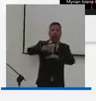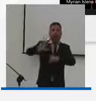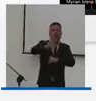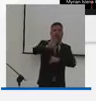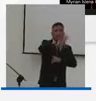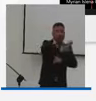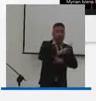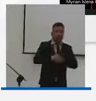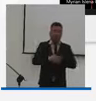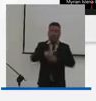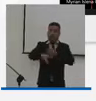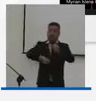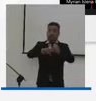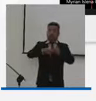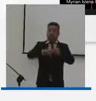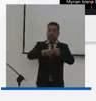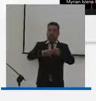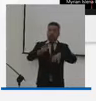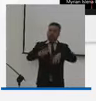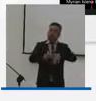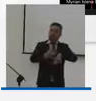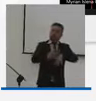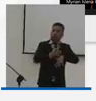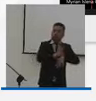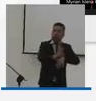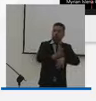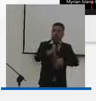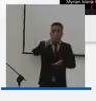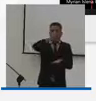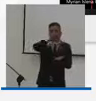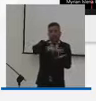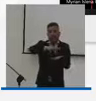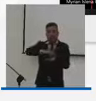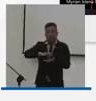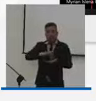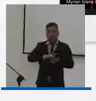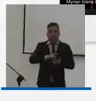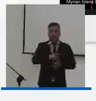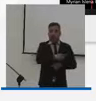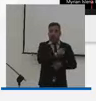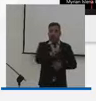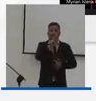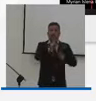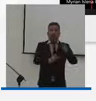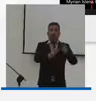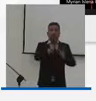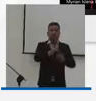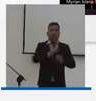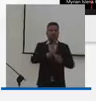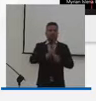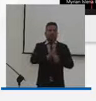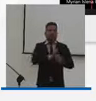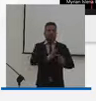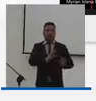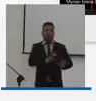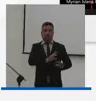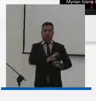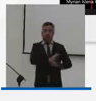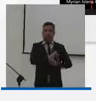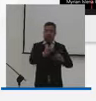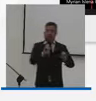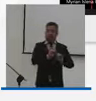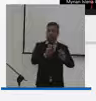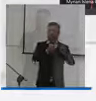territorial. También se fomentará la participación de las personas sin discriminación